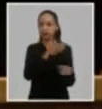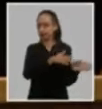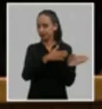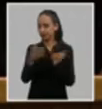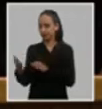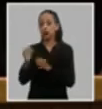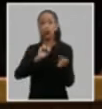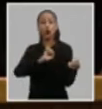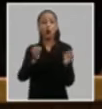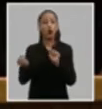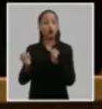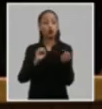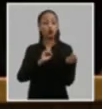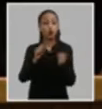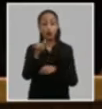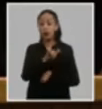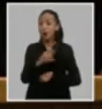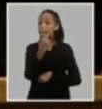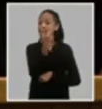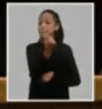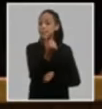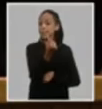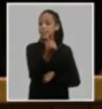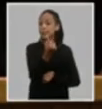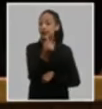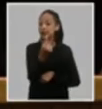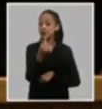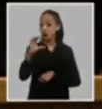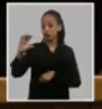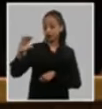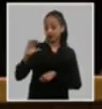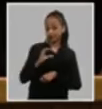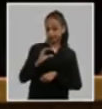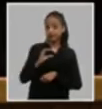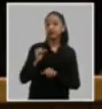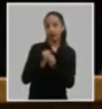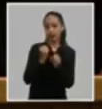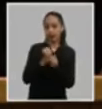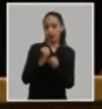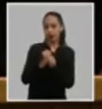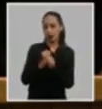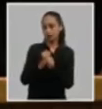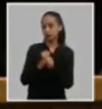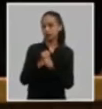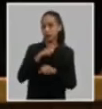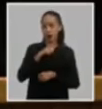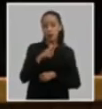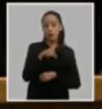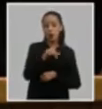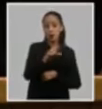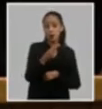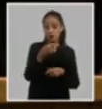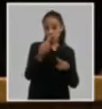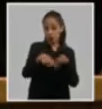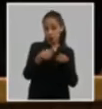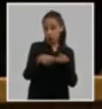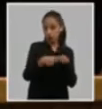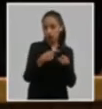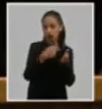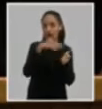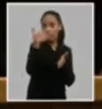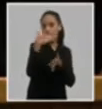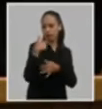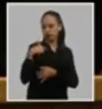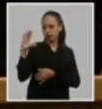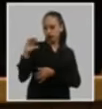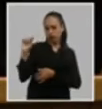de la correlación entre la dinámica de los precios y los ingresos provenientes del trabajo las pensiones y prestaciones